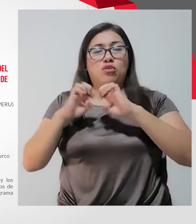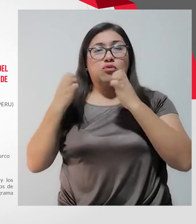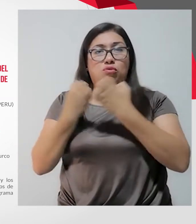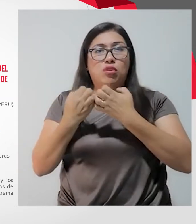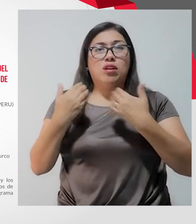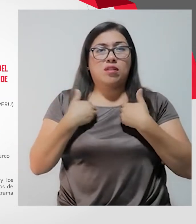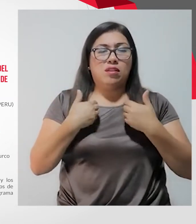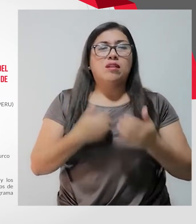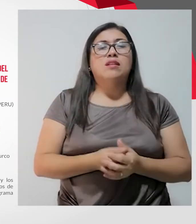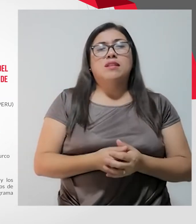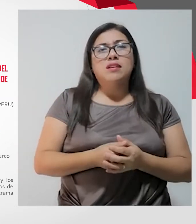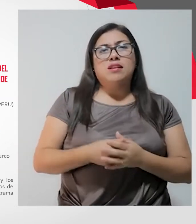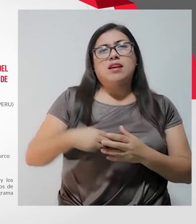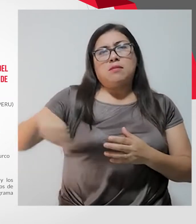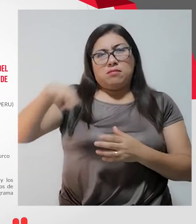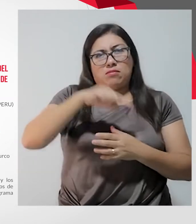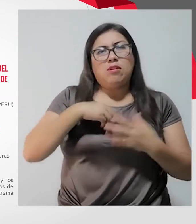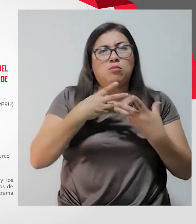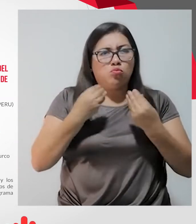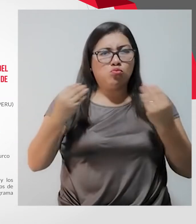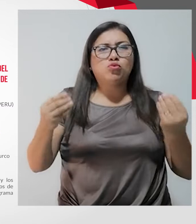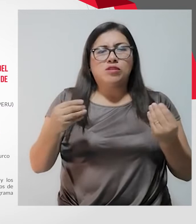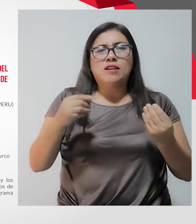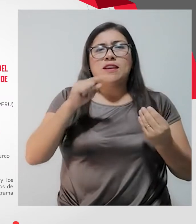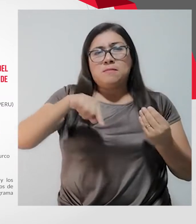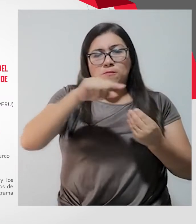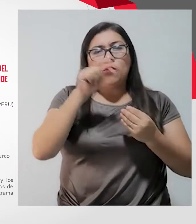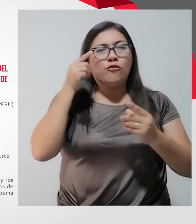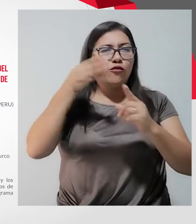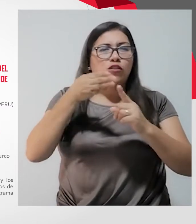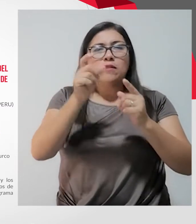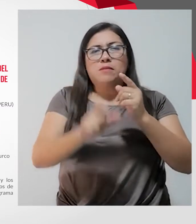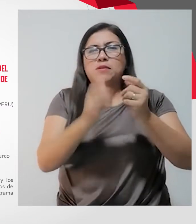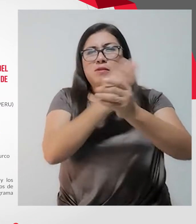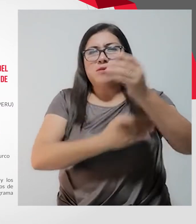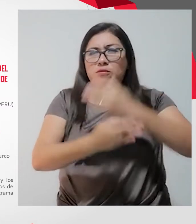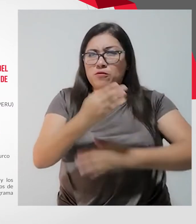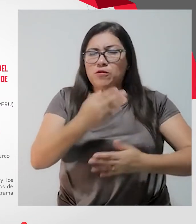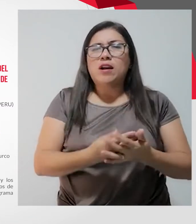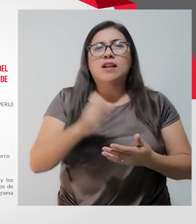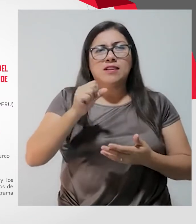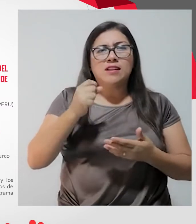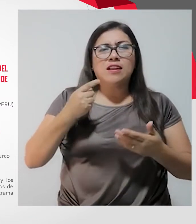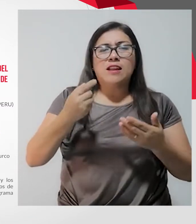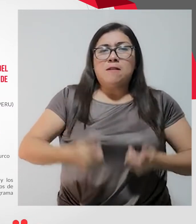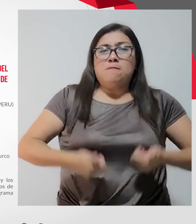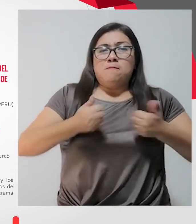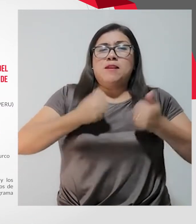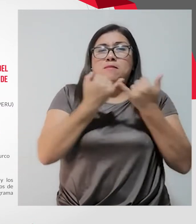discapacidad, sí, tenemos muchísimos planes, ¿no? Este programa de vida independiente es muy lindo. La verdad que